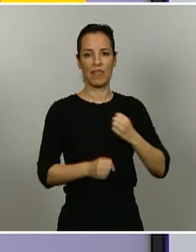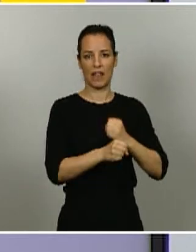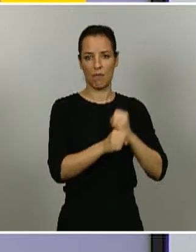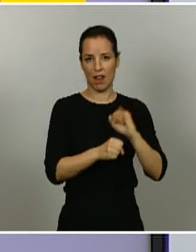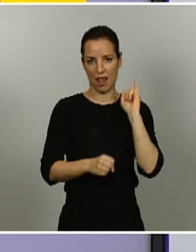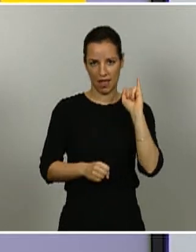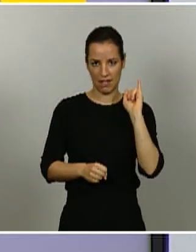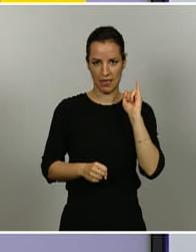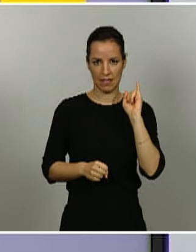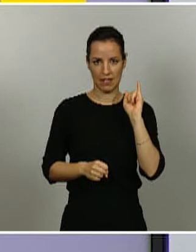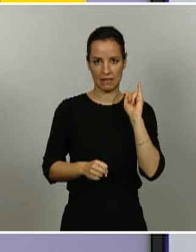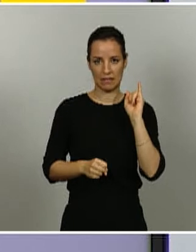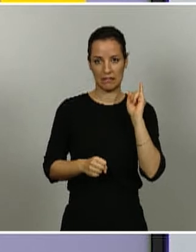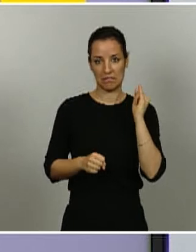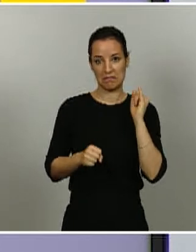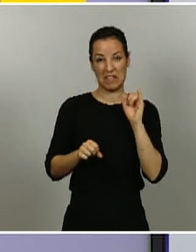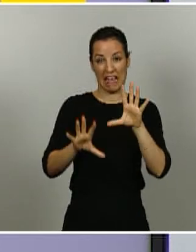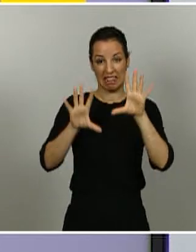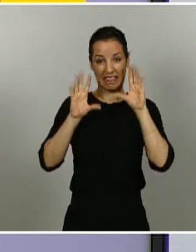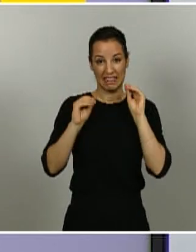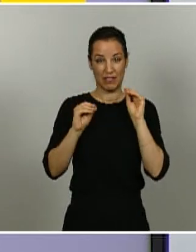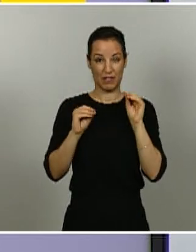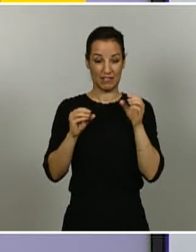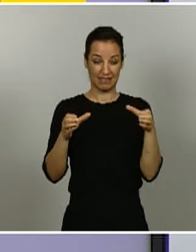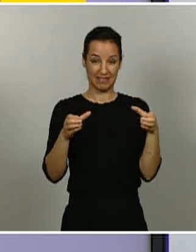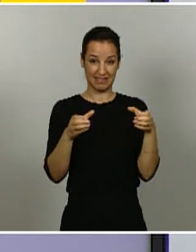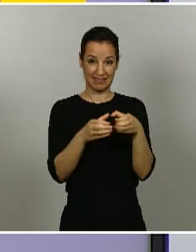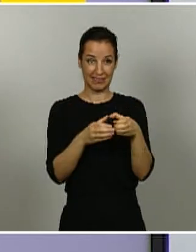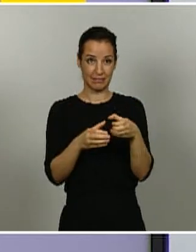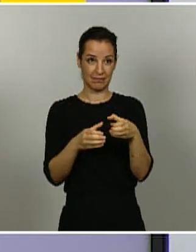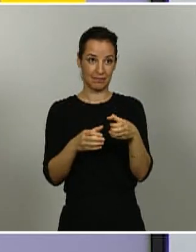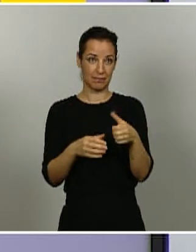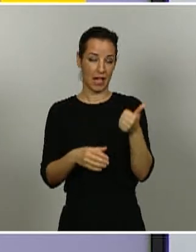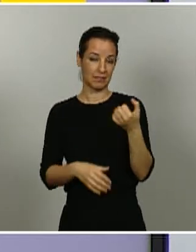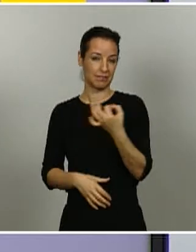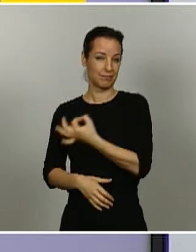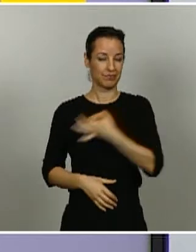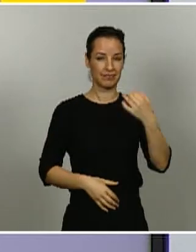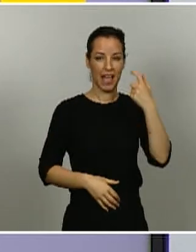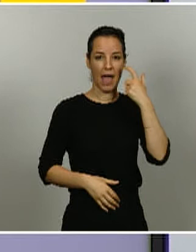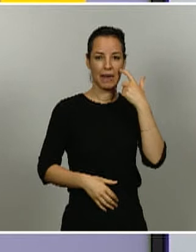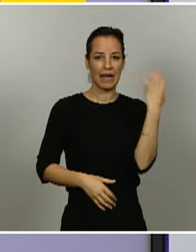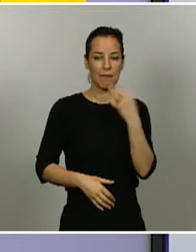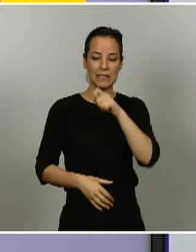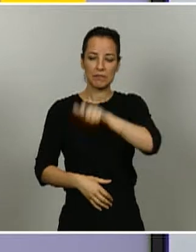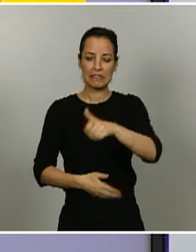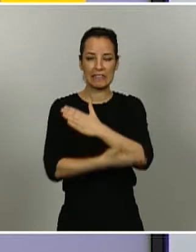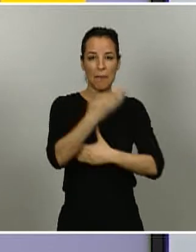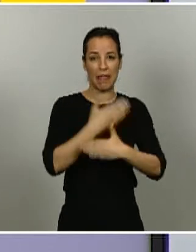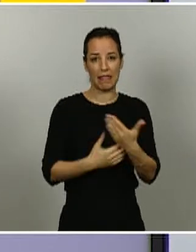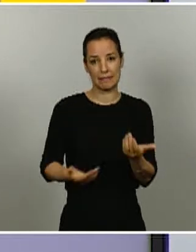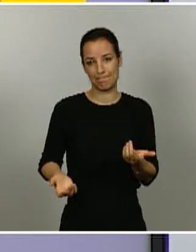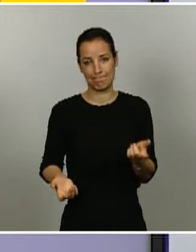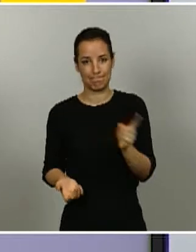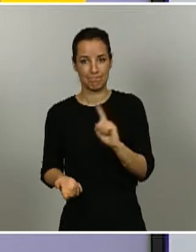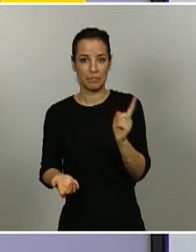Entiendo que esta muestra no es el marco perfecto para estudiar qué ocurre con personas discapacitadas pero nos va a dar una